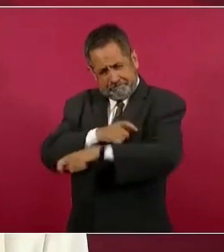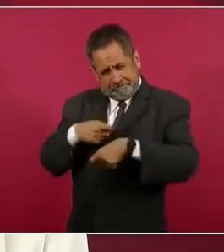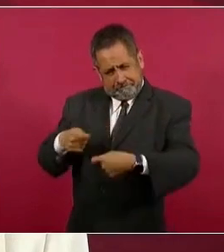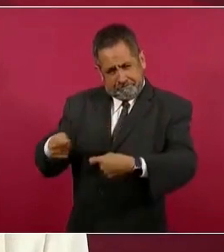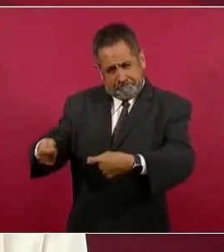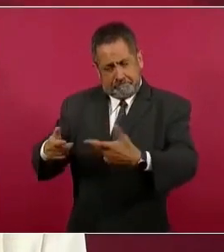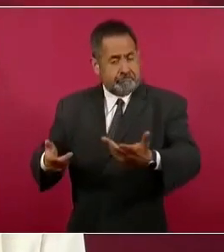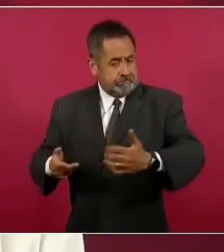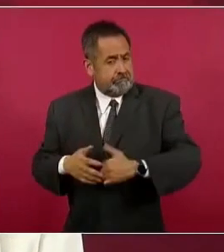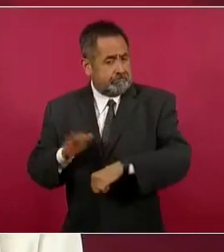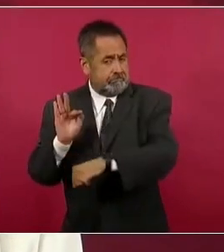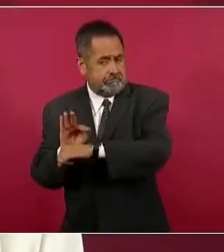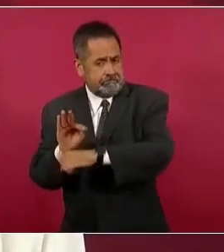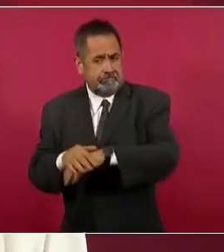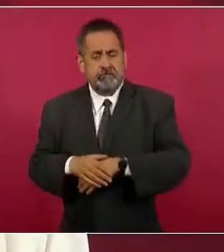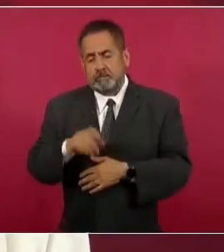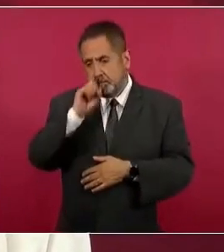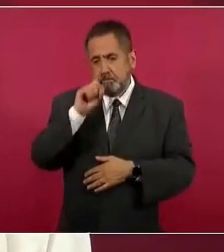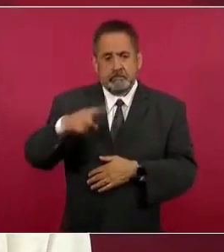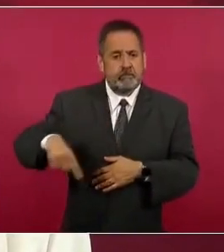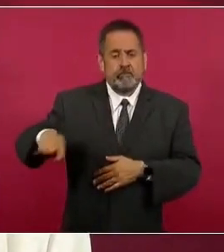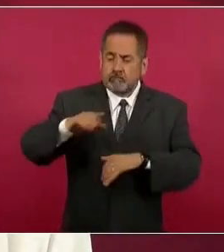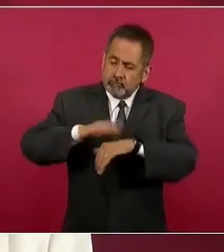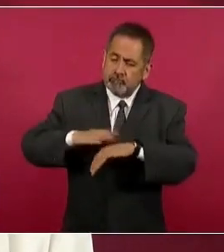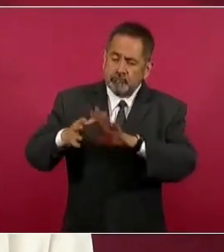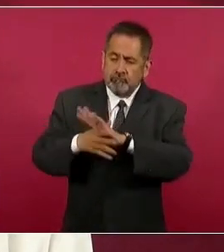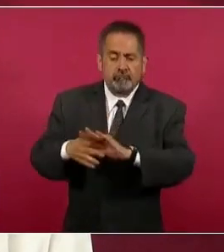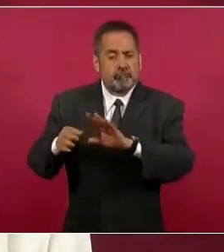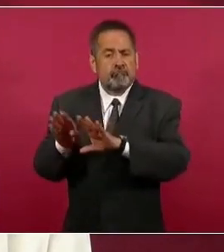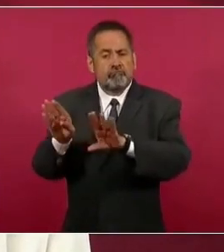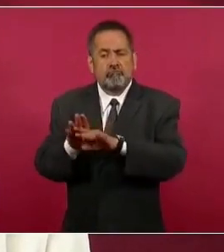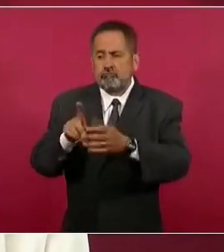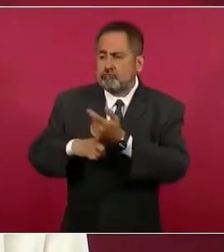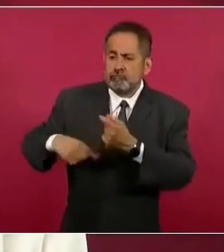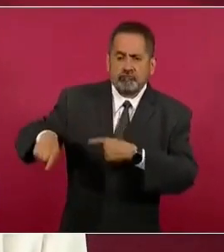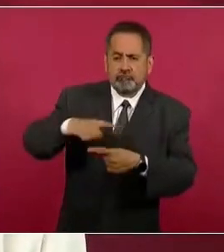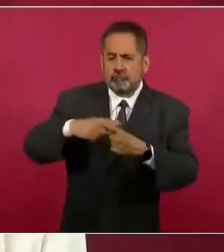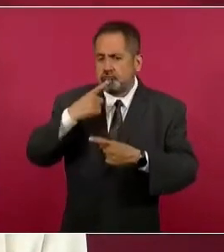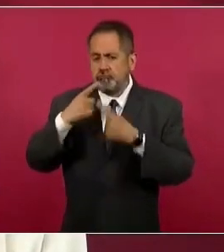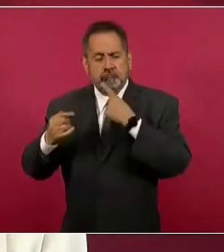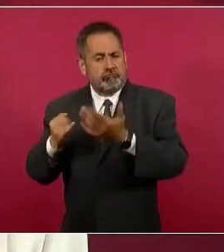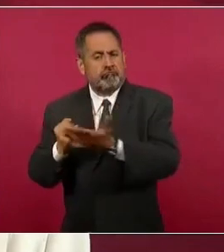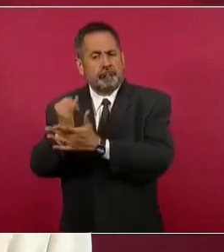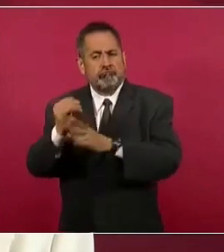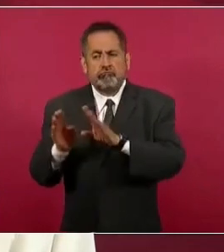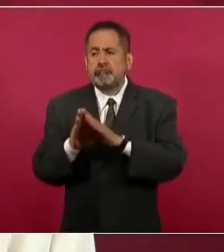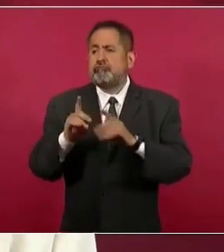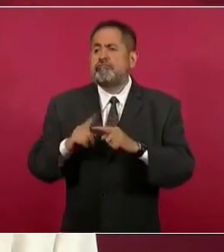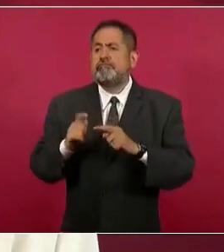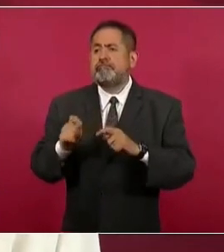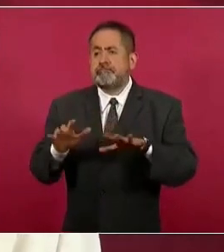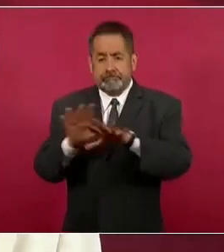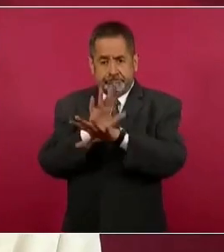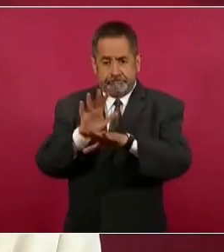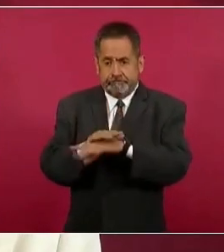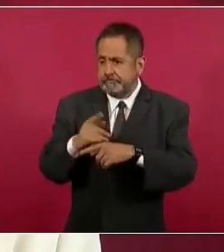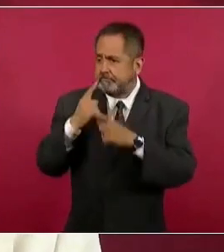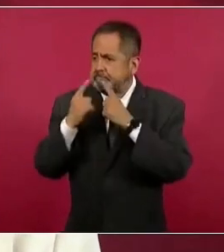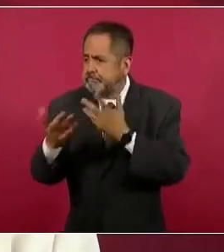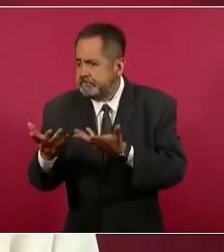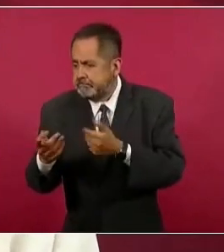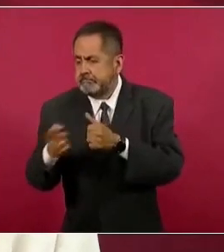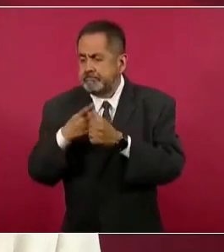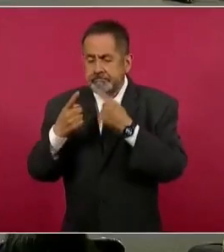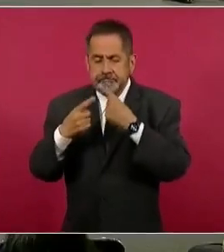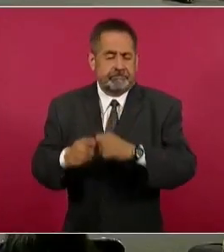profesionalismo y la consideración en todas las tomas de decisiones que se están generando en los cambios que hablamos del currículum.